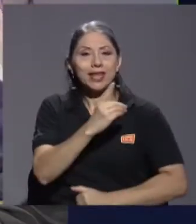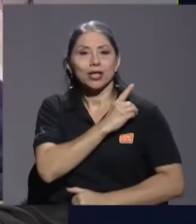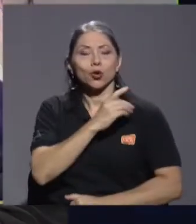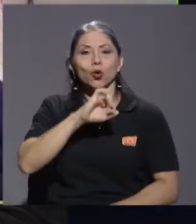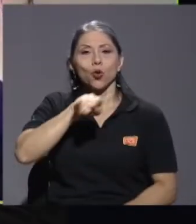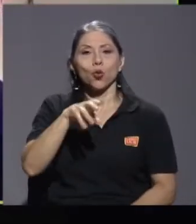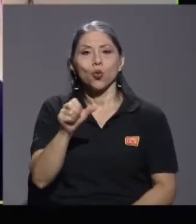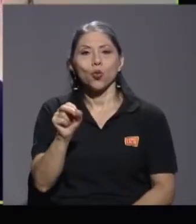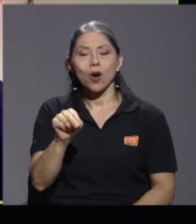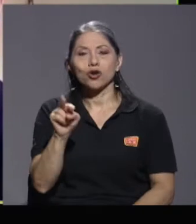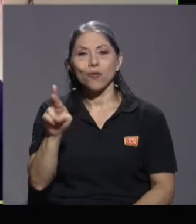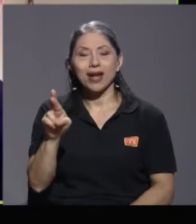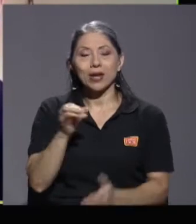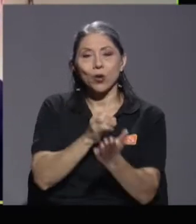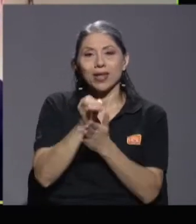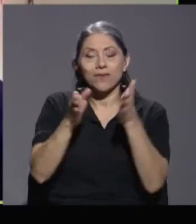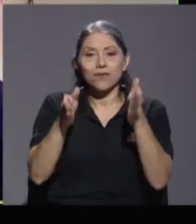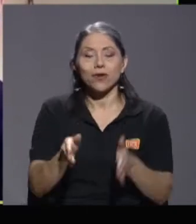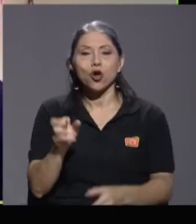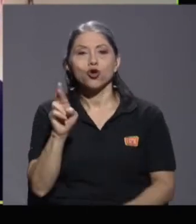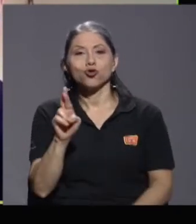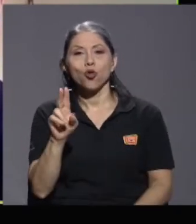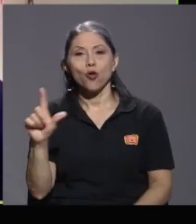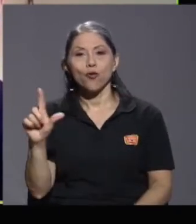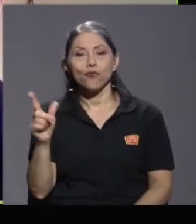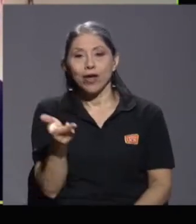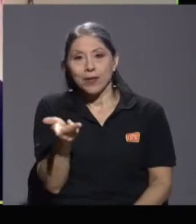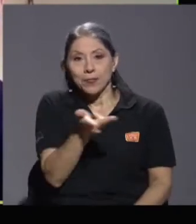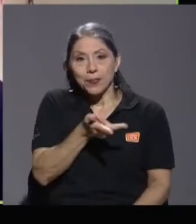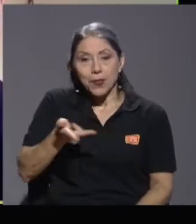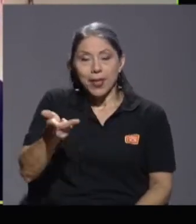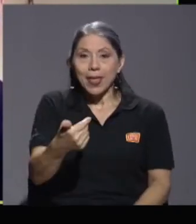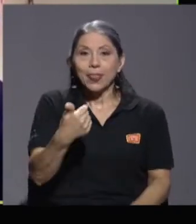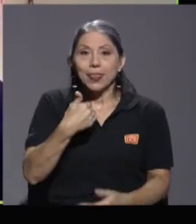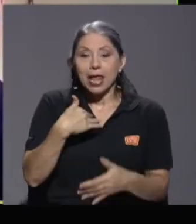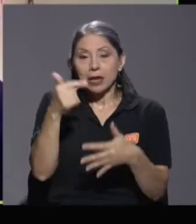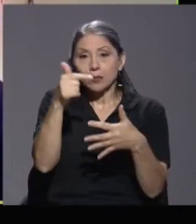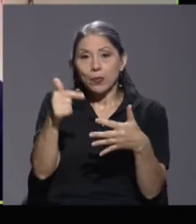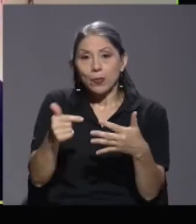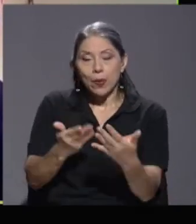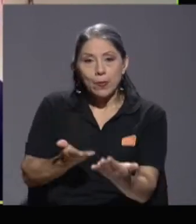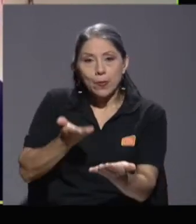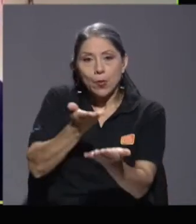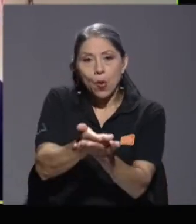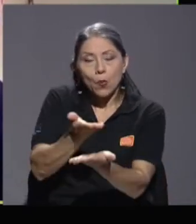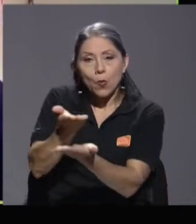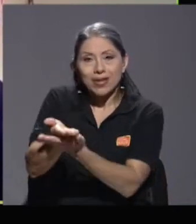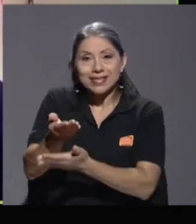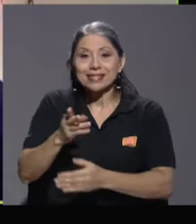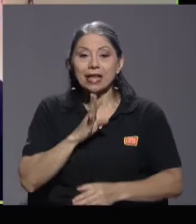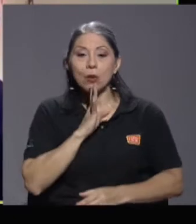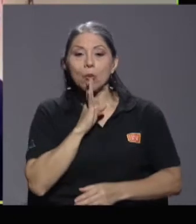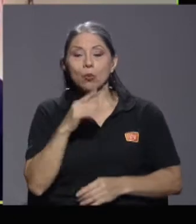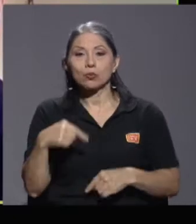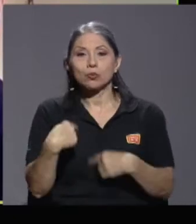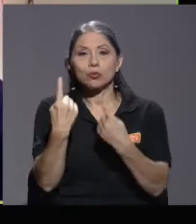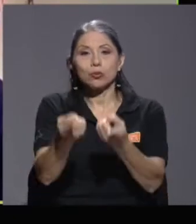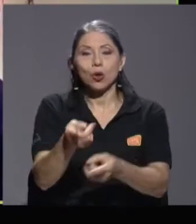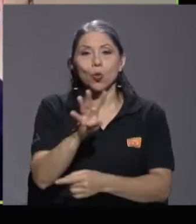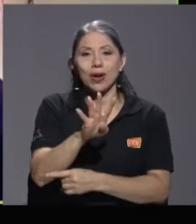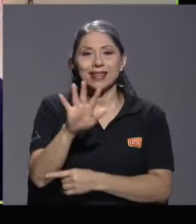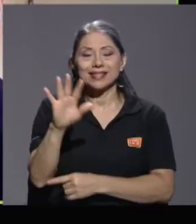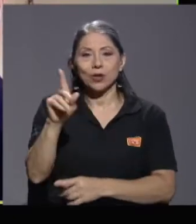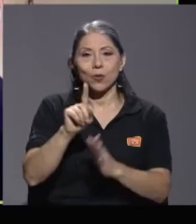Juan Rovalino y del investigador Rudolf Luke, tienen una serie de propuestas que las vamos a explorar durante los siguientes